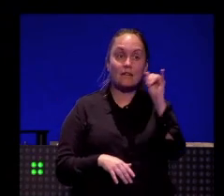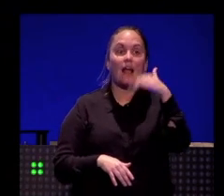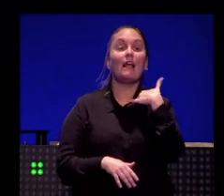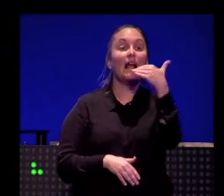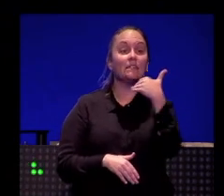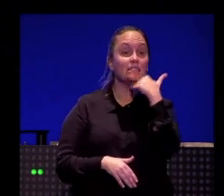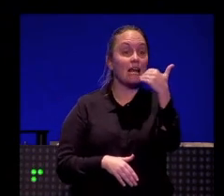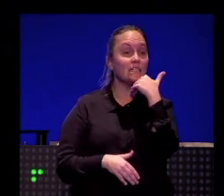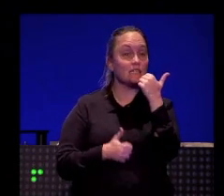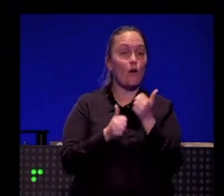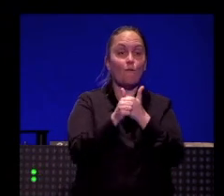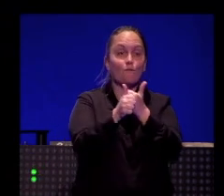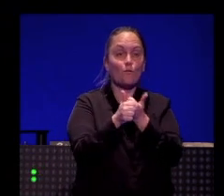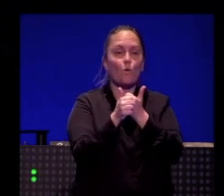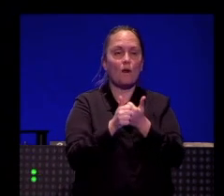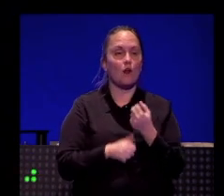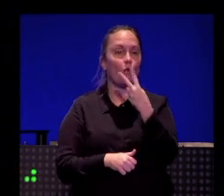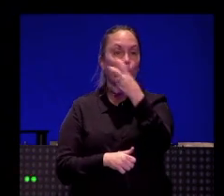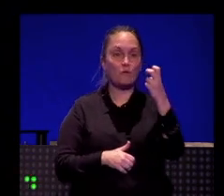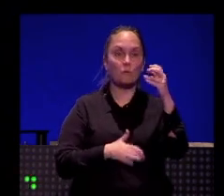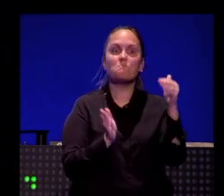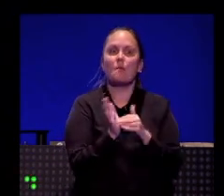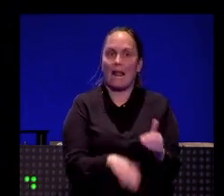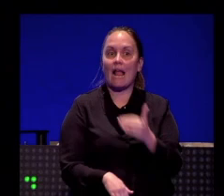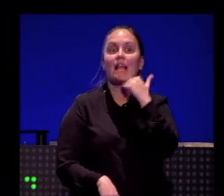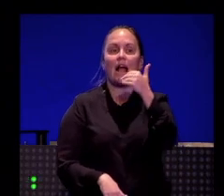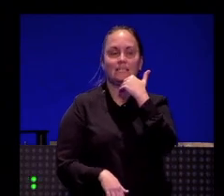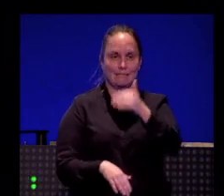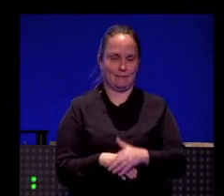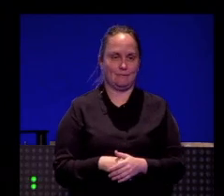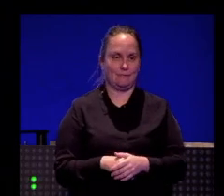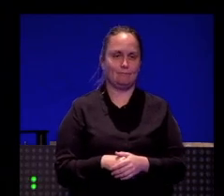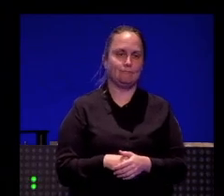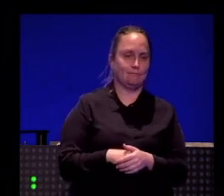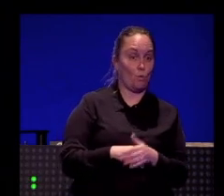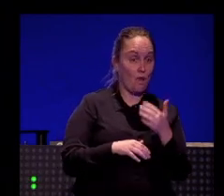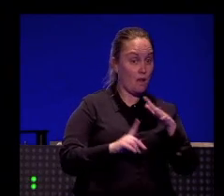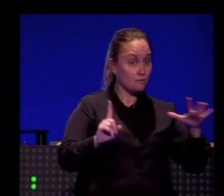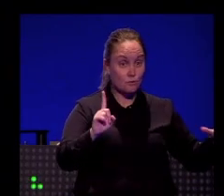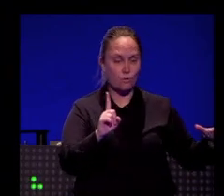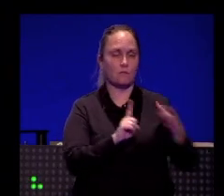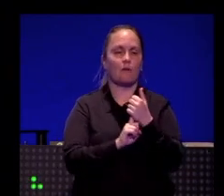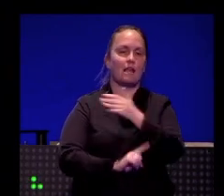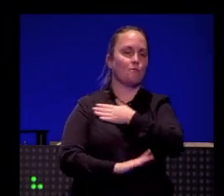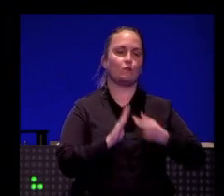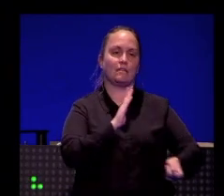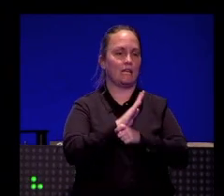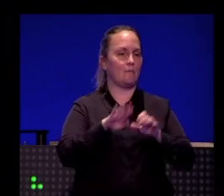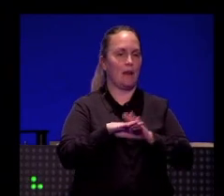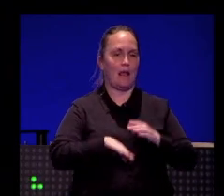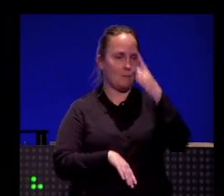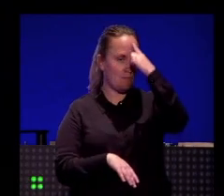200.000 followers. En cuanto lleguemos, tenemos también pensado en una estrategia para cambio de imagen